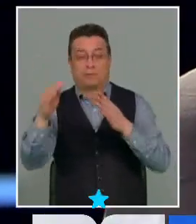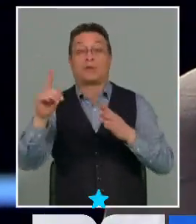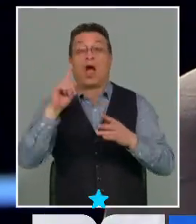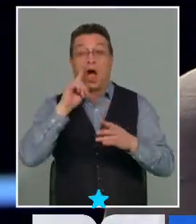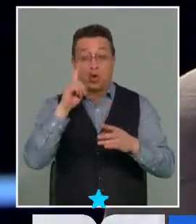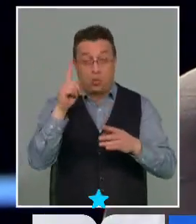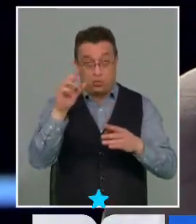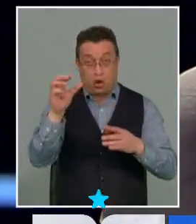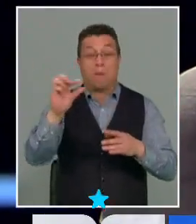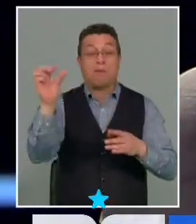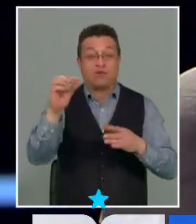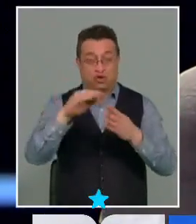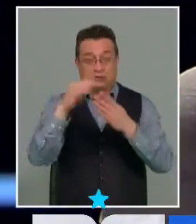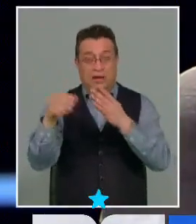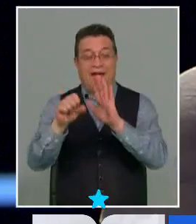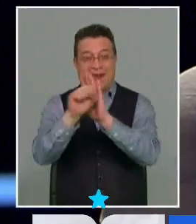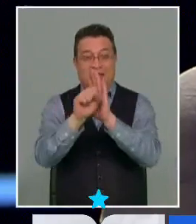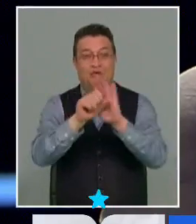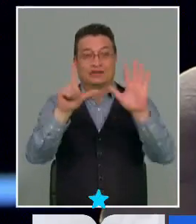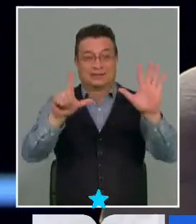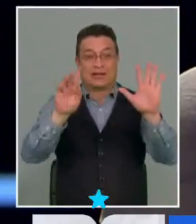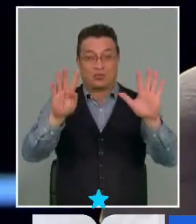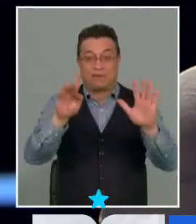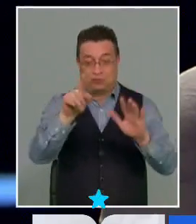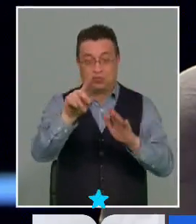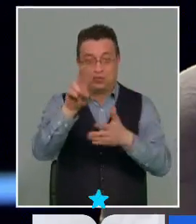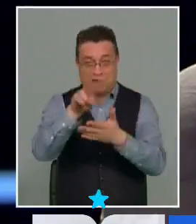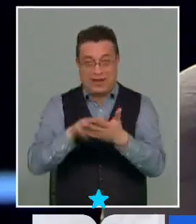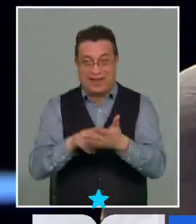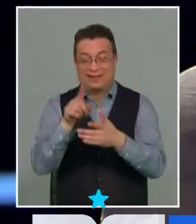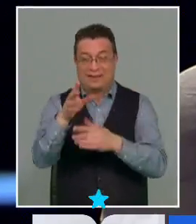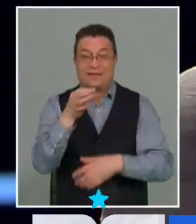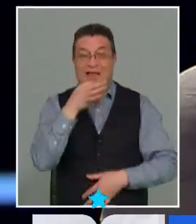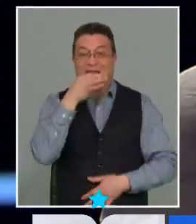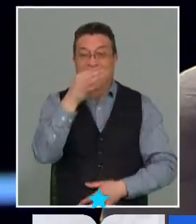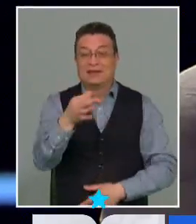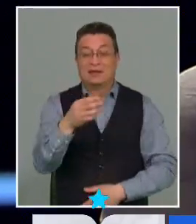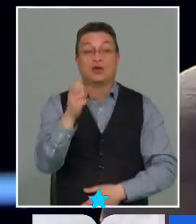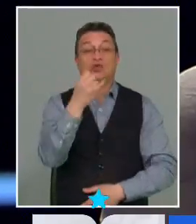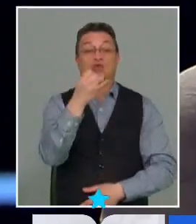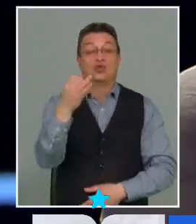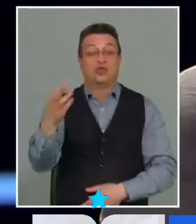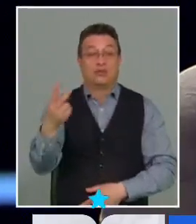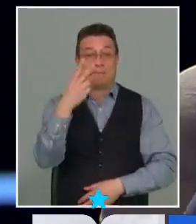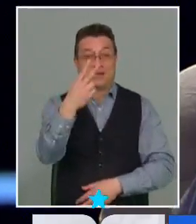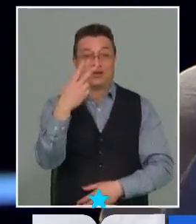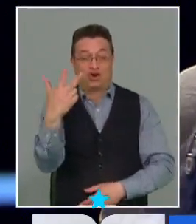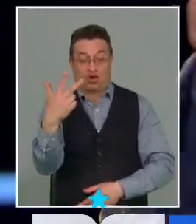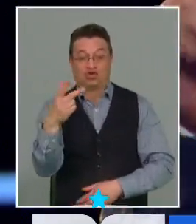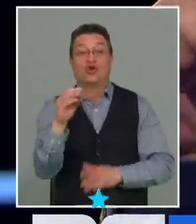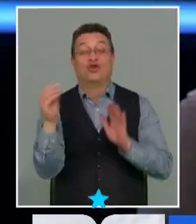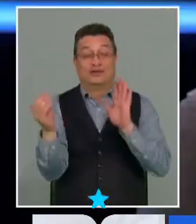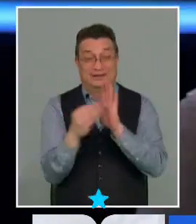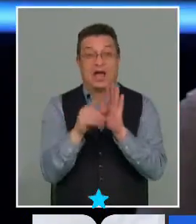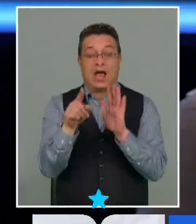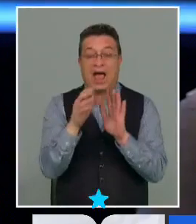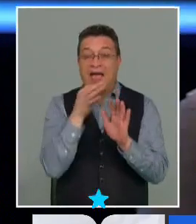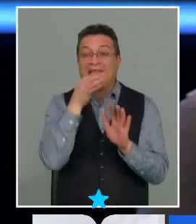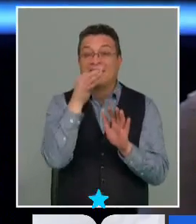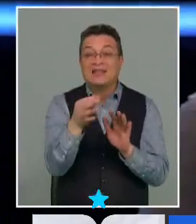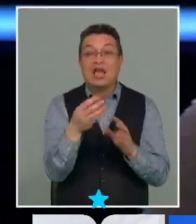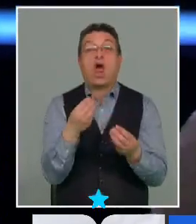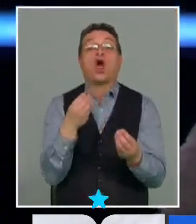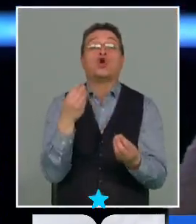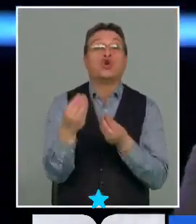transitoria respecto al artículo 79 que tú acabas de leer, que es la vigésima octava y ahí establece el mecanismo cómo